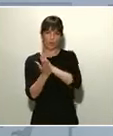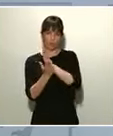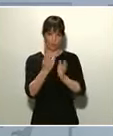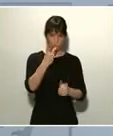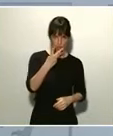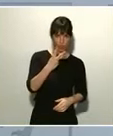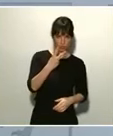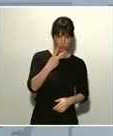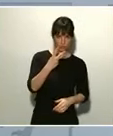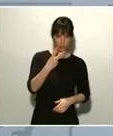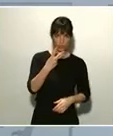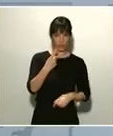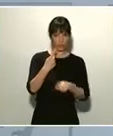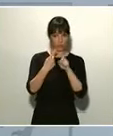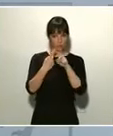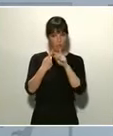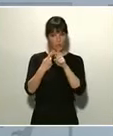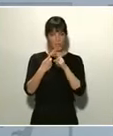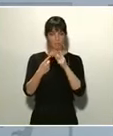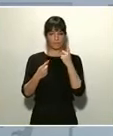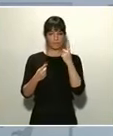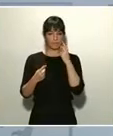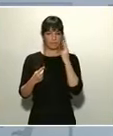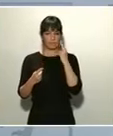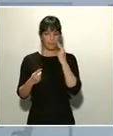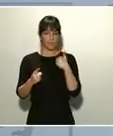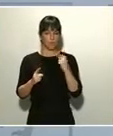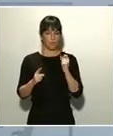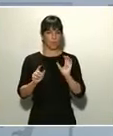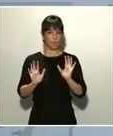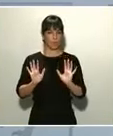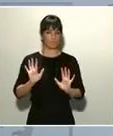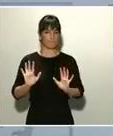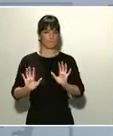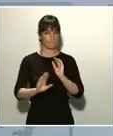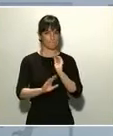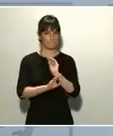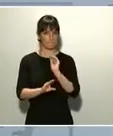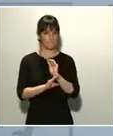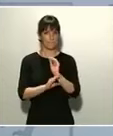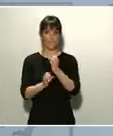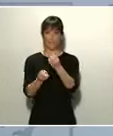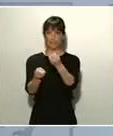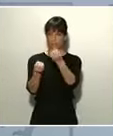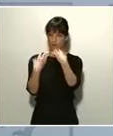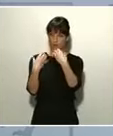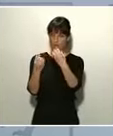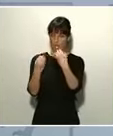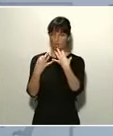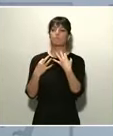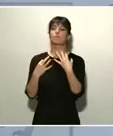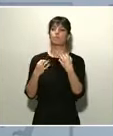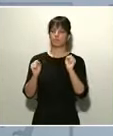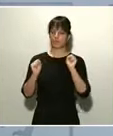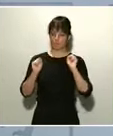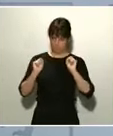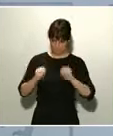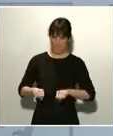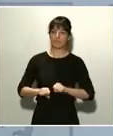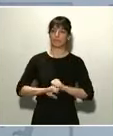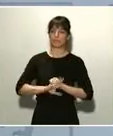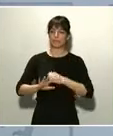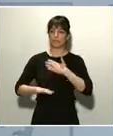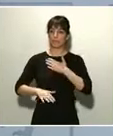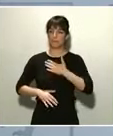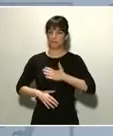se comporta con prudencia, que satisface la necesidad de información y acalla la incertidumbre recurriendo a los medios